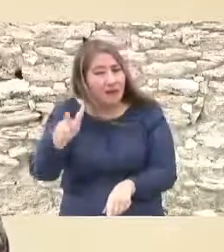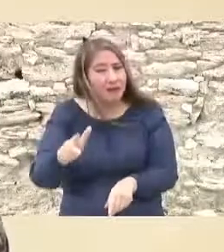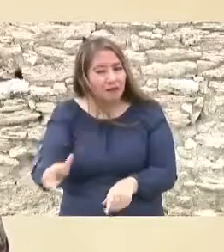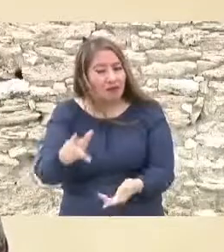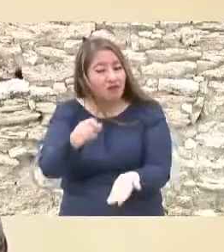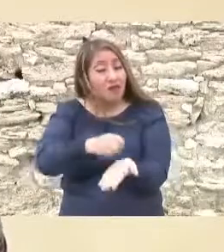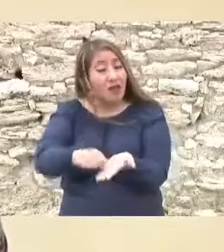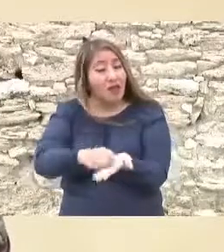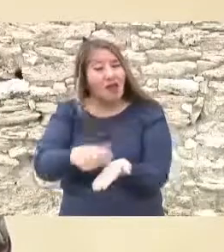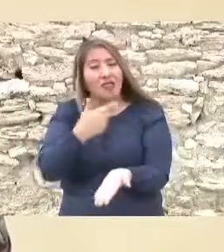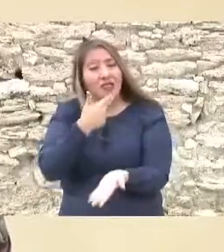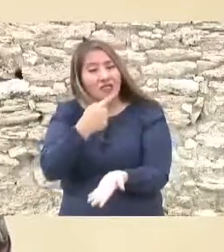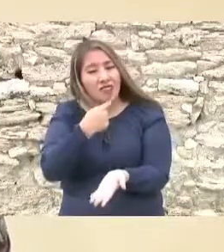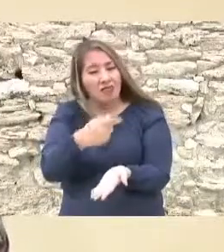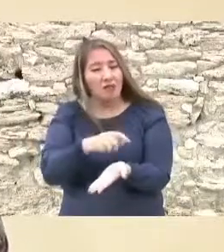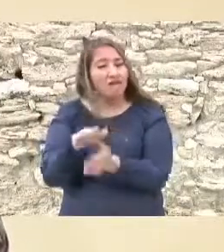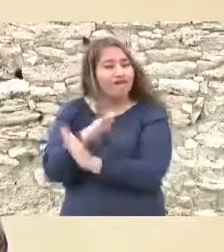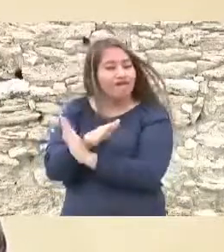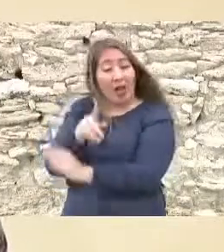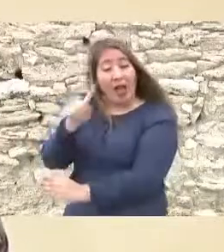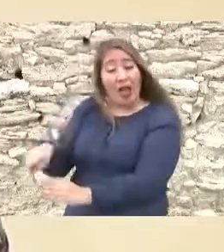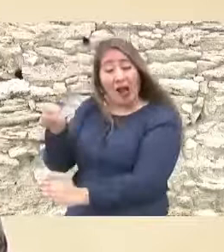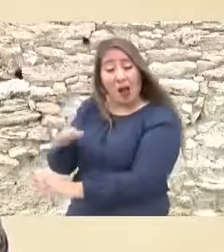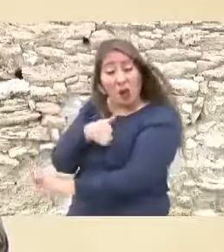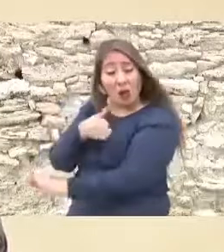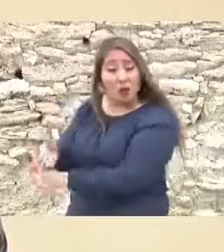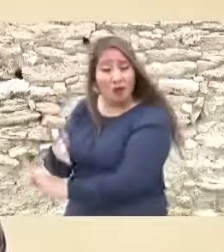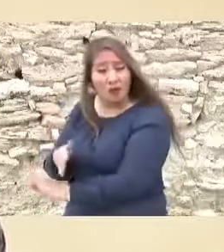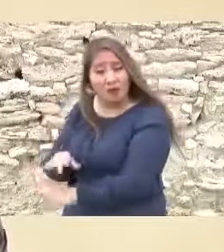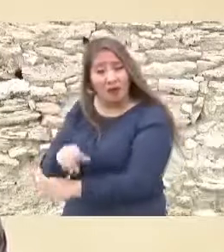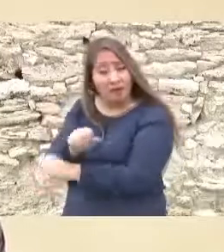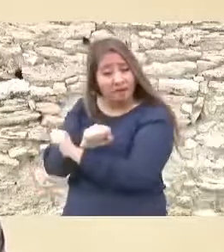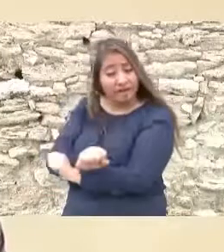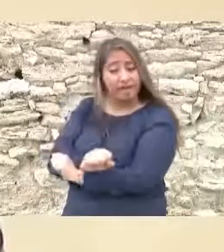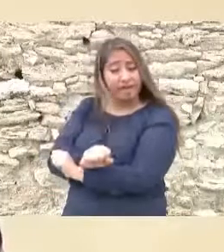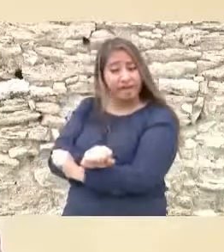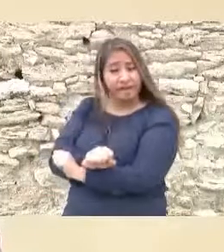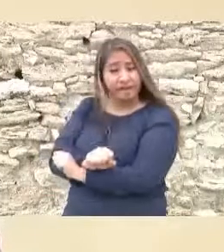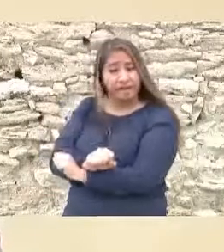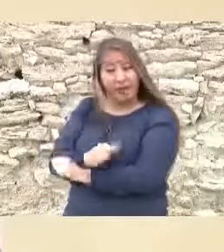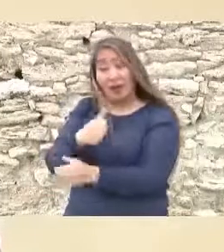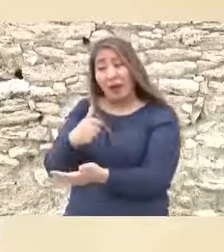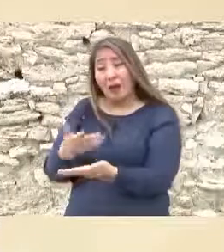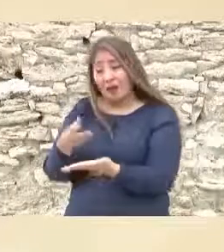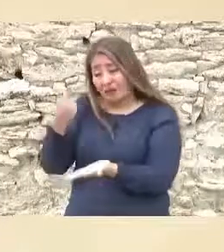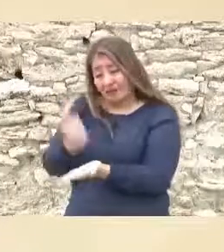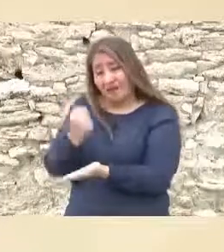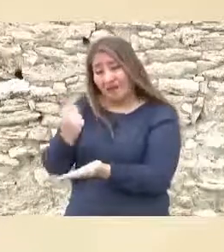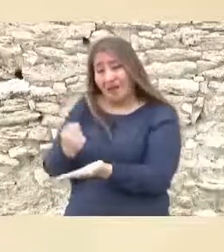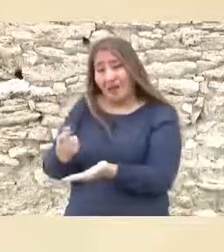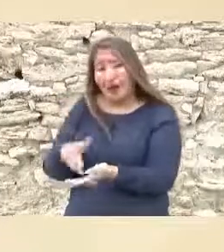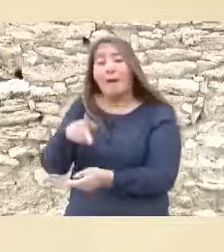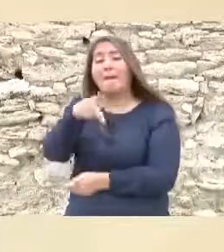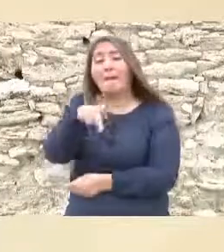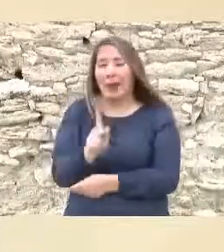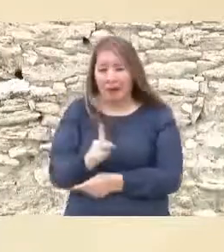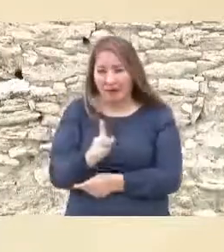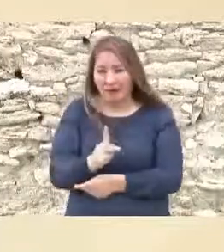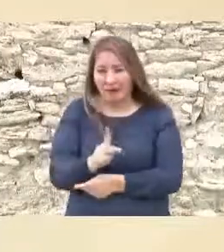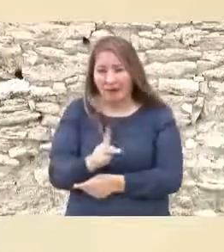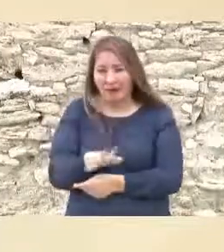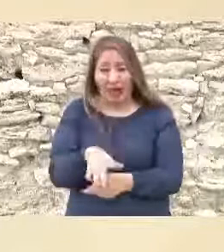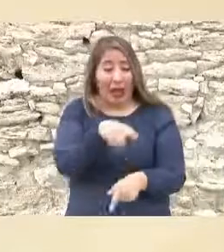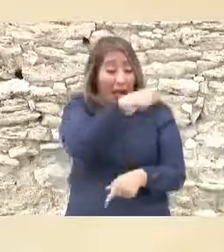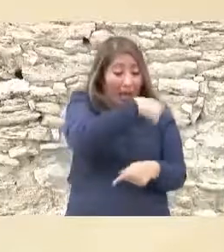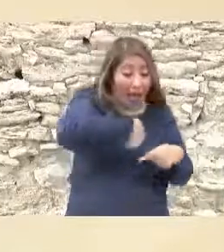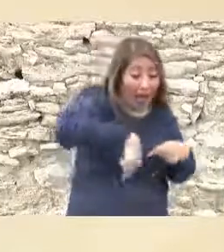esclavitud incluso emitió un decreto aboliendo la esclavitud pero en la práctica en